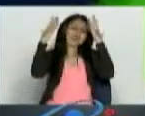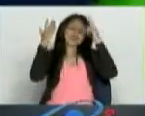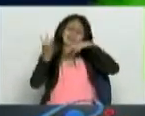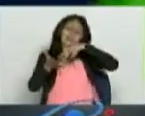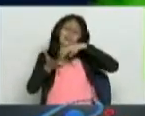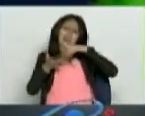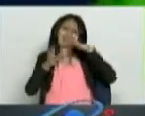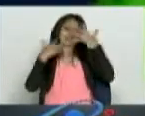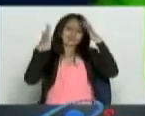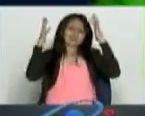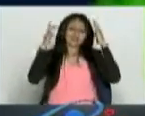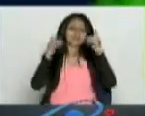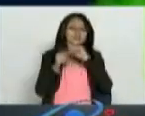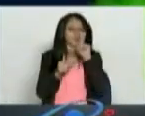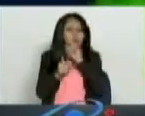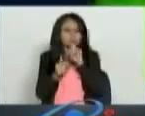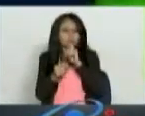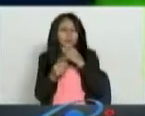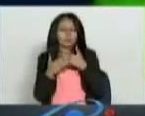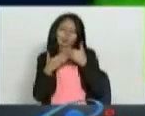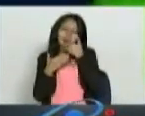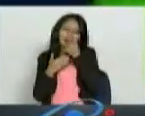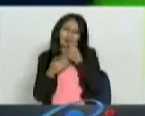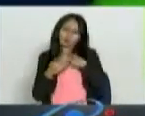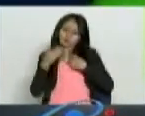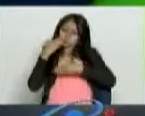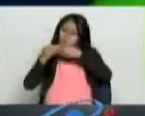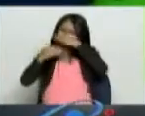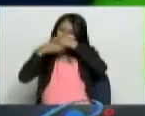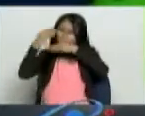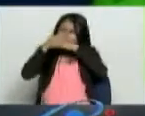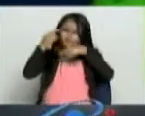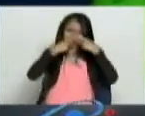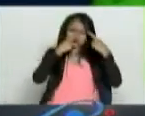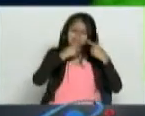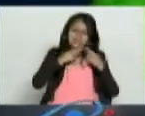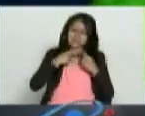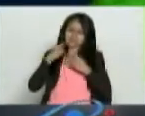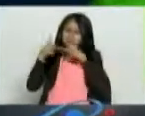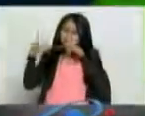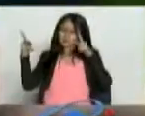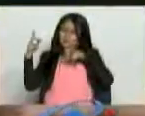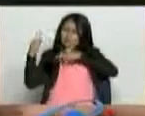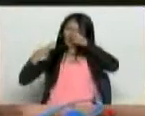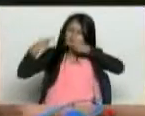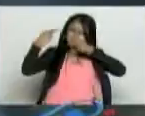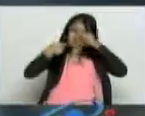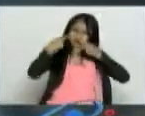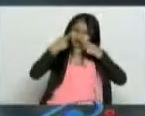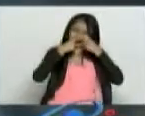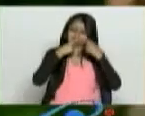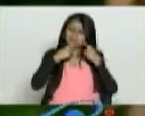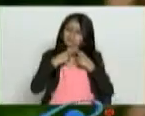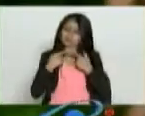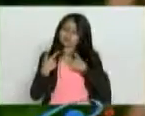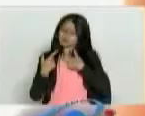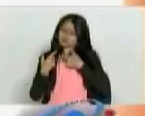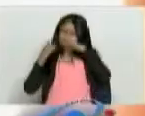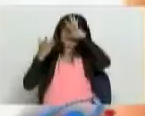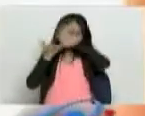solo para divertirte. Mejor revisa los muros que has levantado con la gente, toma el teléfono y